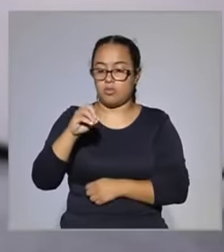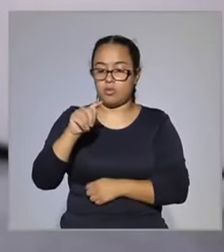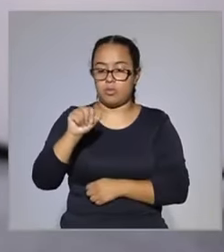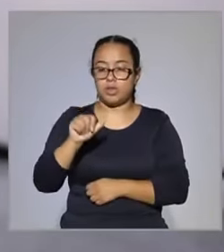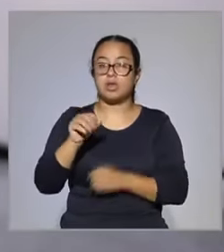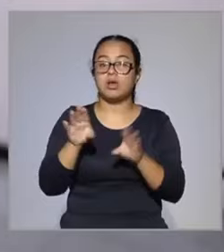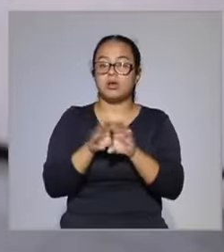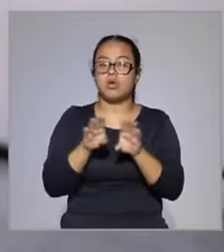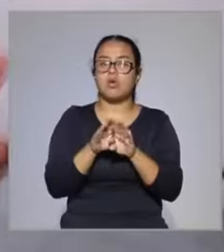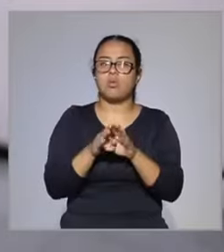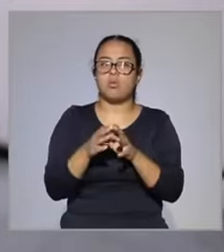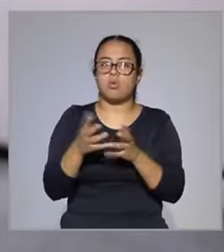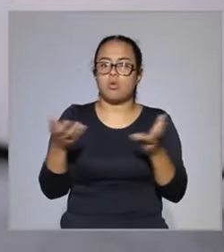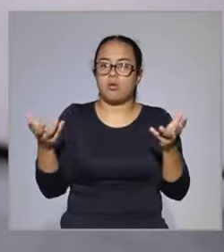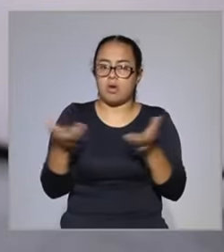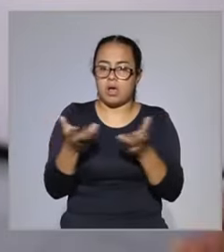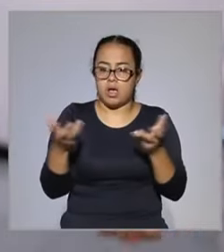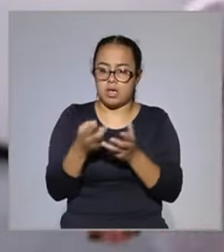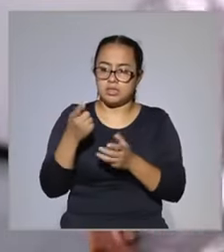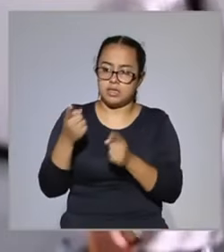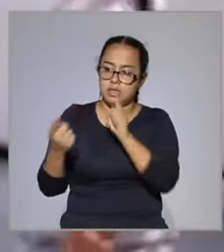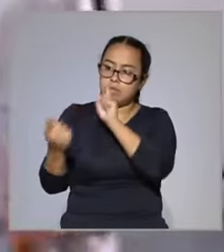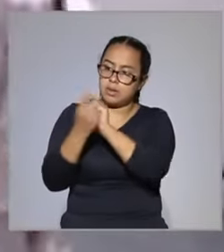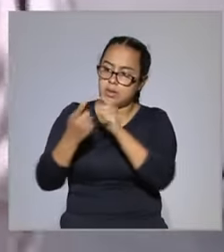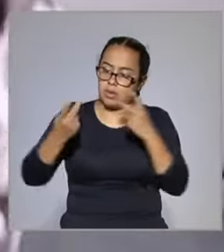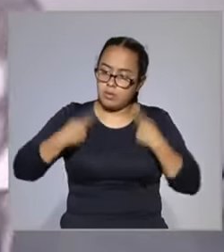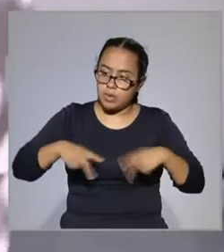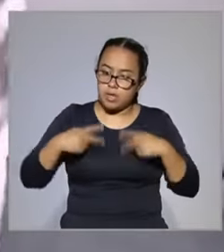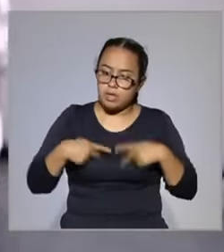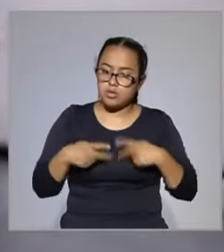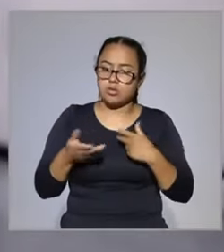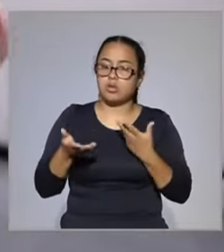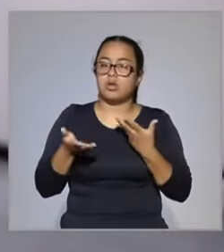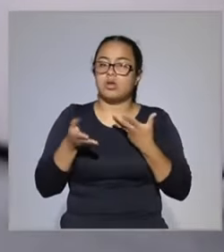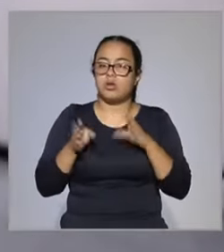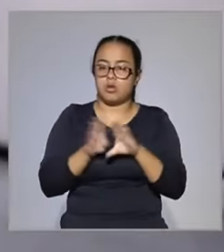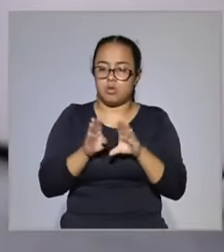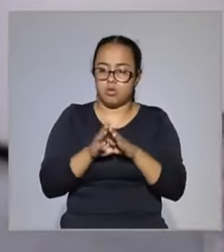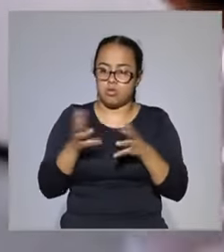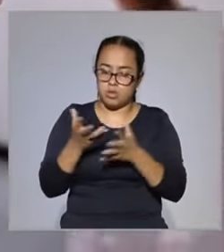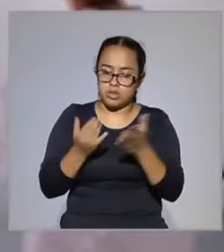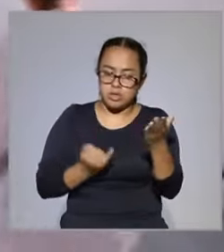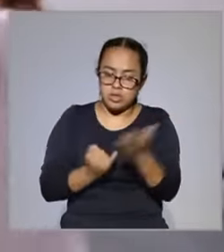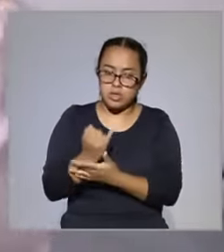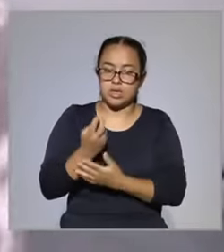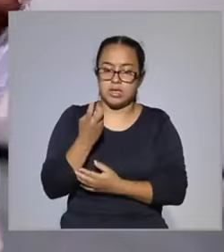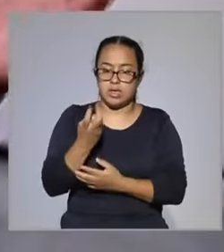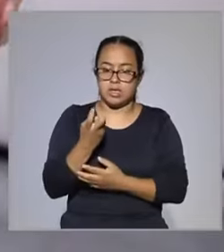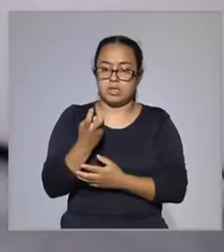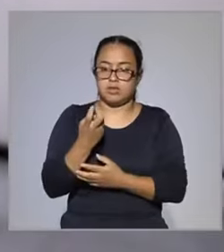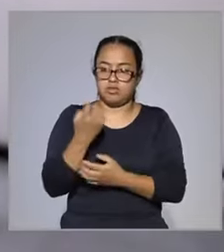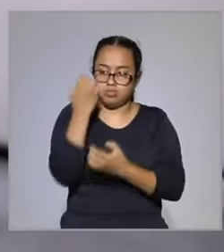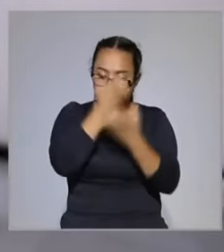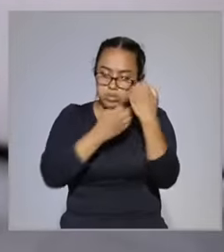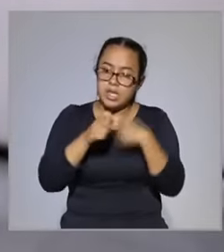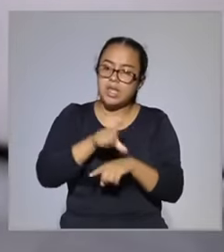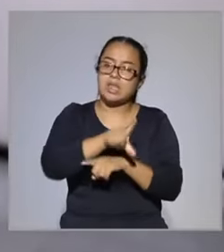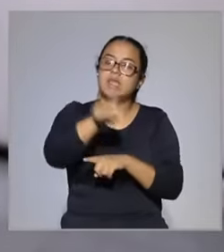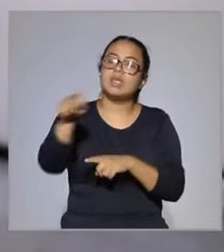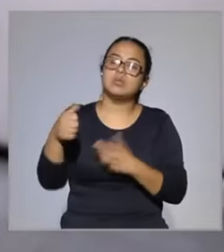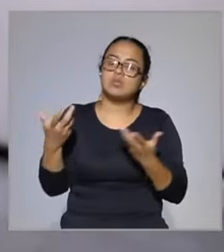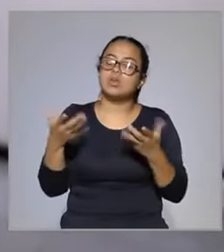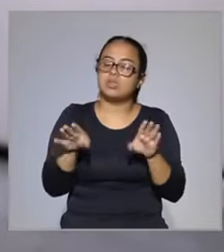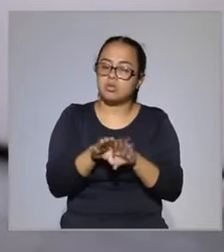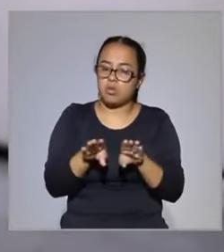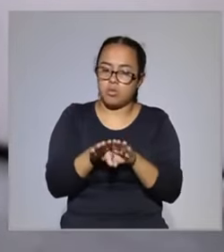desde la formación de cómo es el abordaje con el paciente, cómo se lleva a cabo la toma del caso, el seguimiento posterior después de la